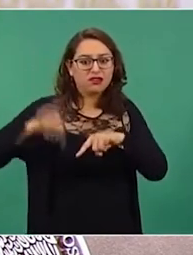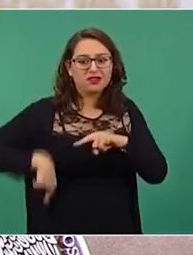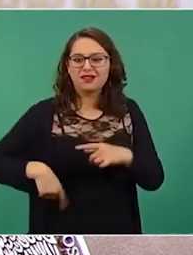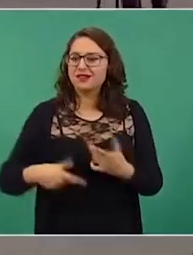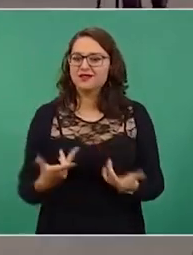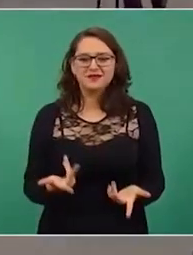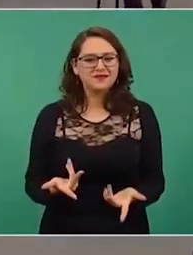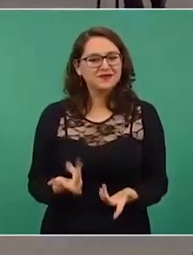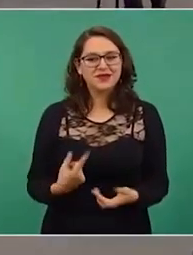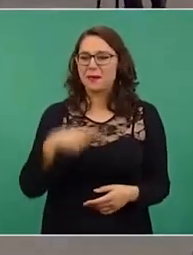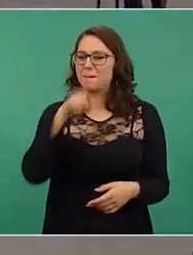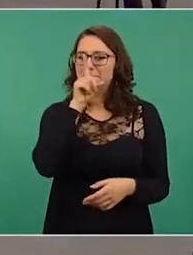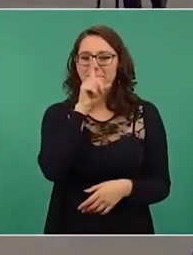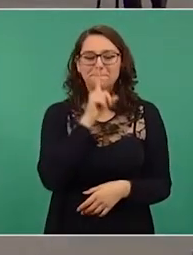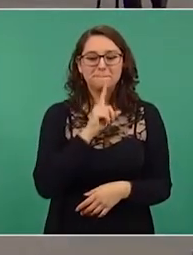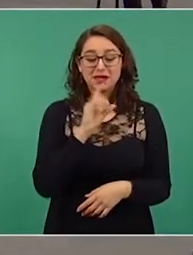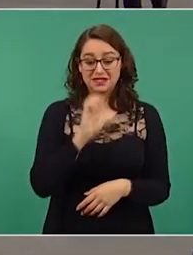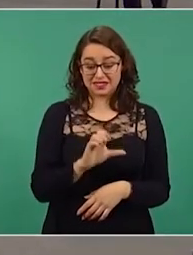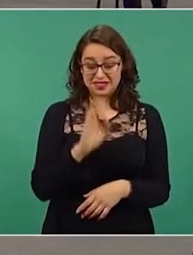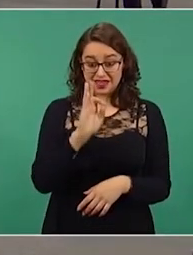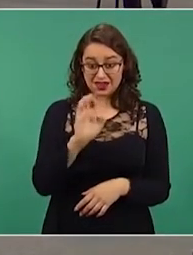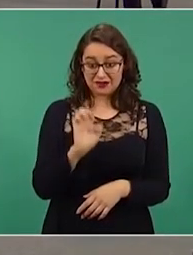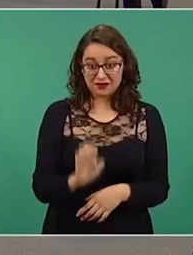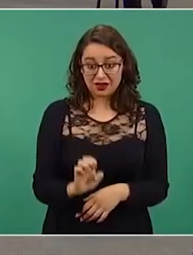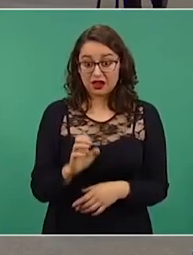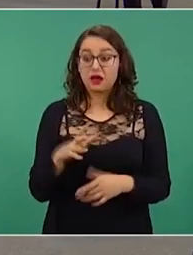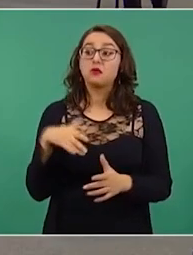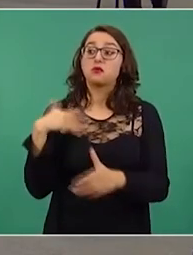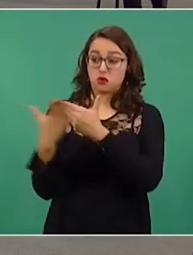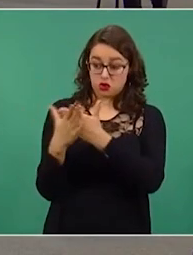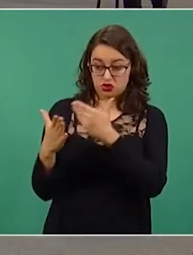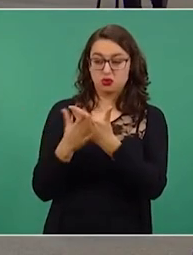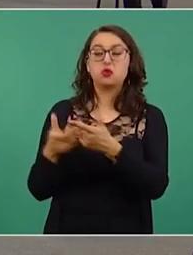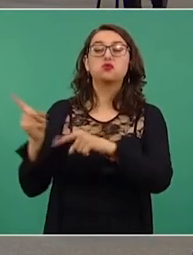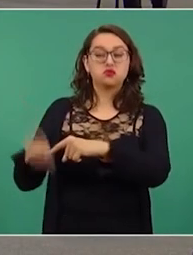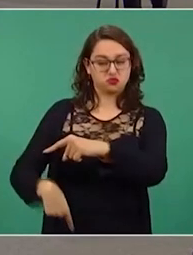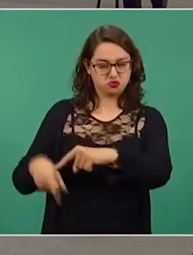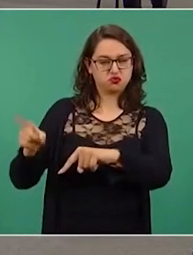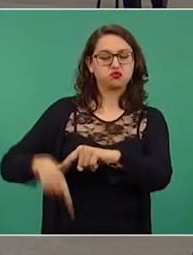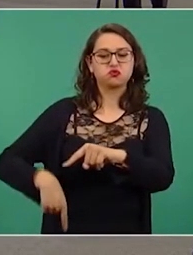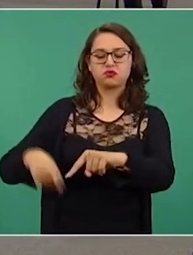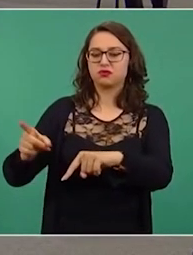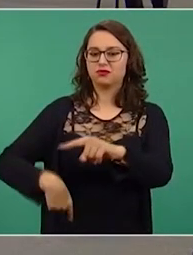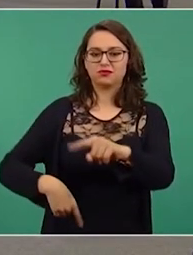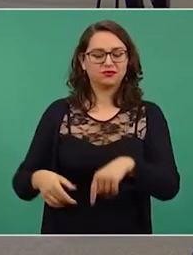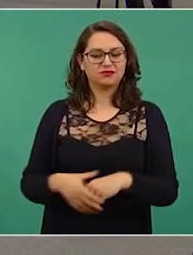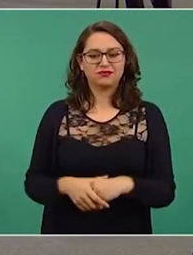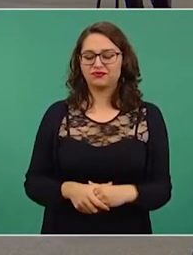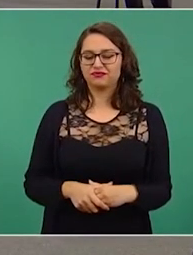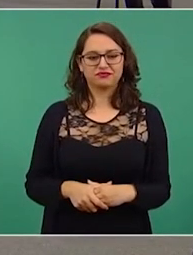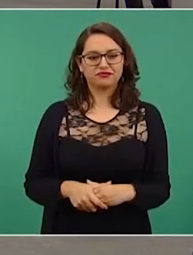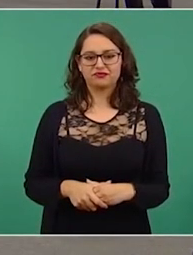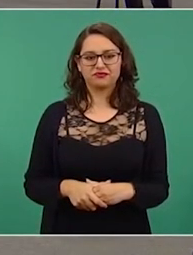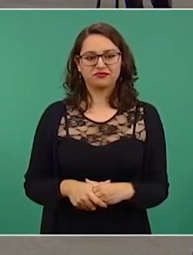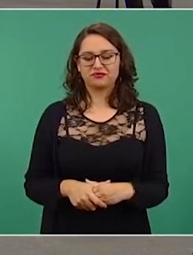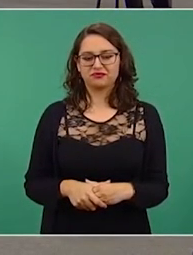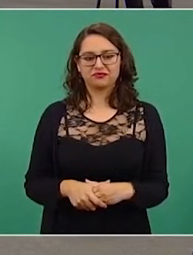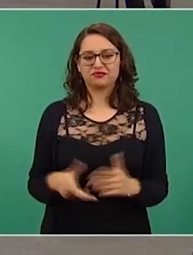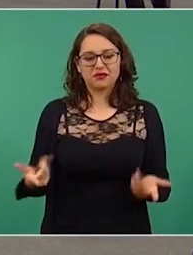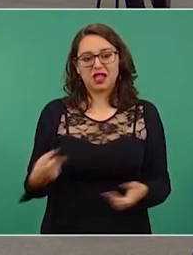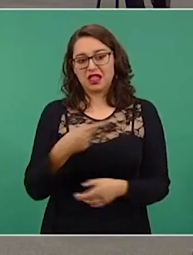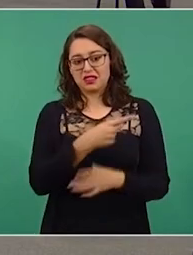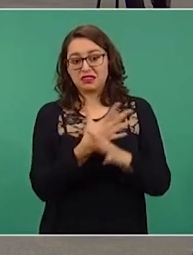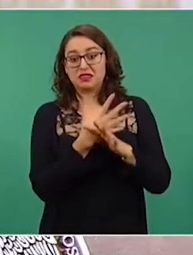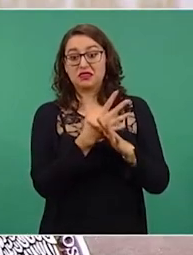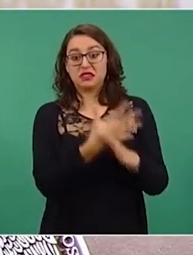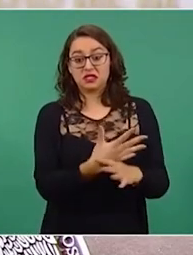de que la Comisión Federal de Electricidad quitará los paneles, los quitará, dice el columnista,